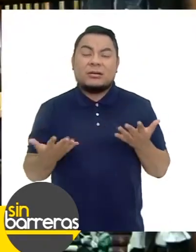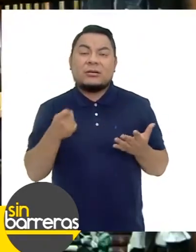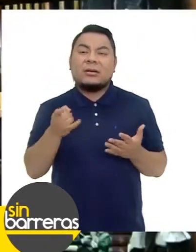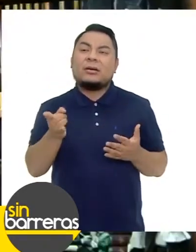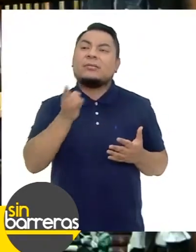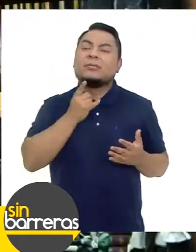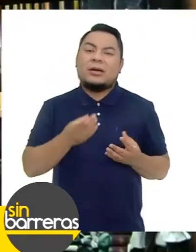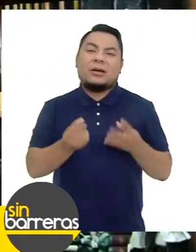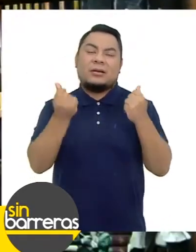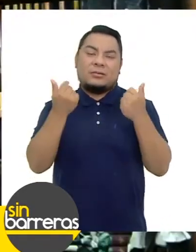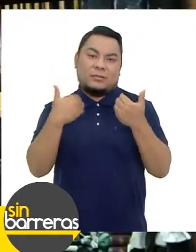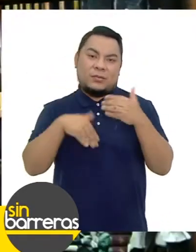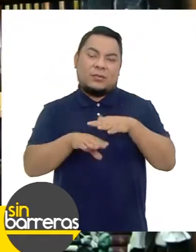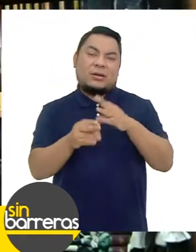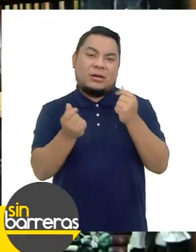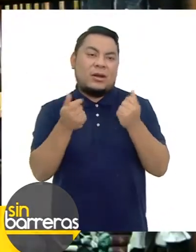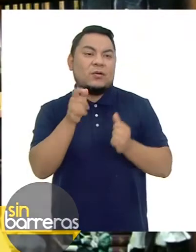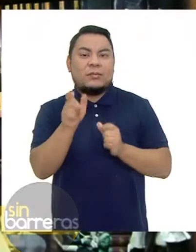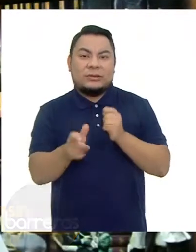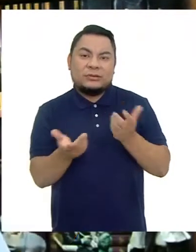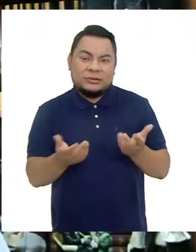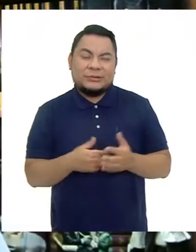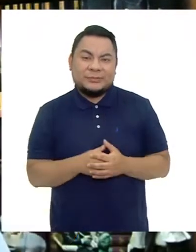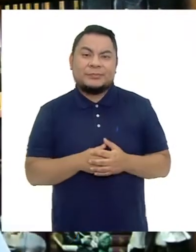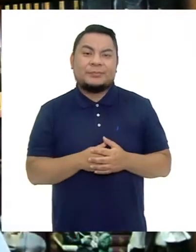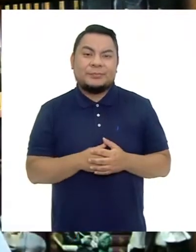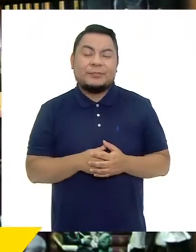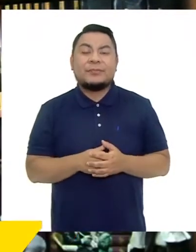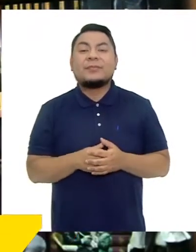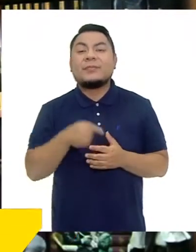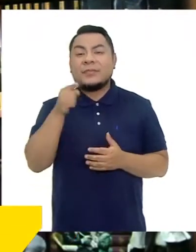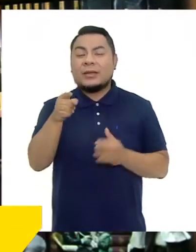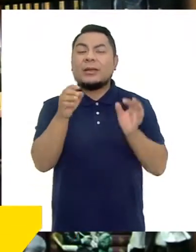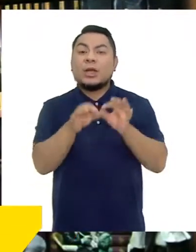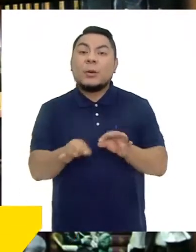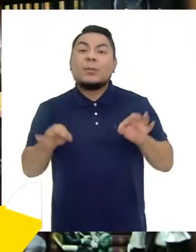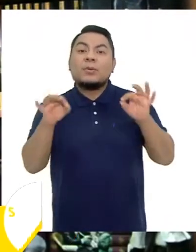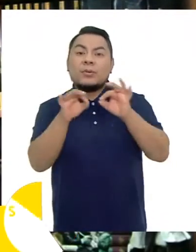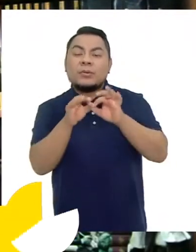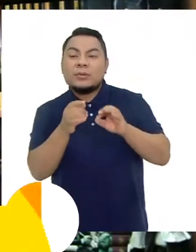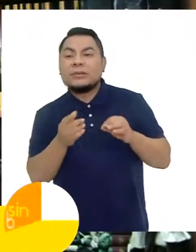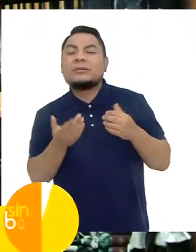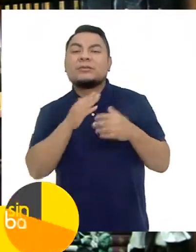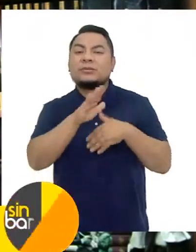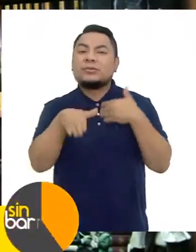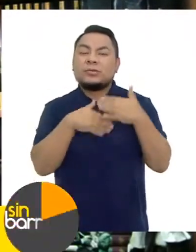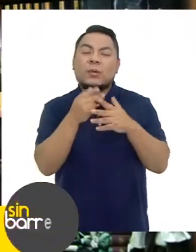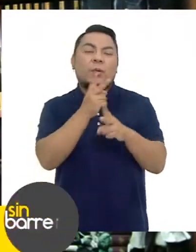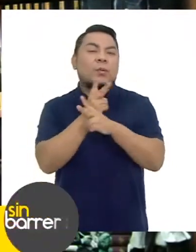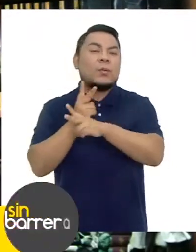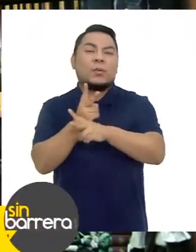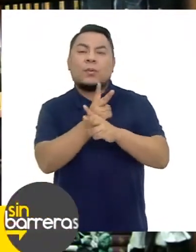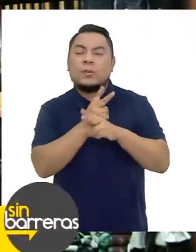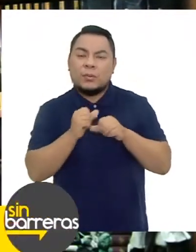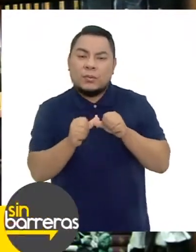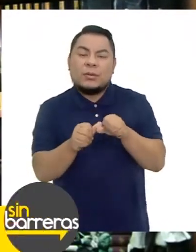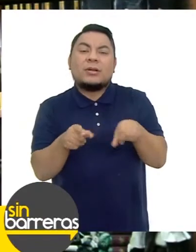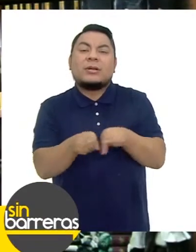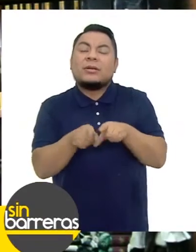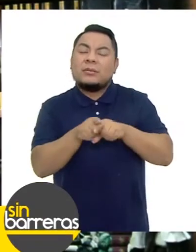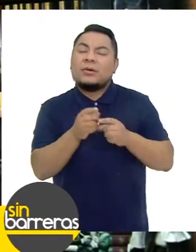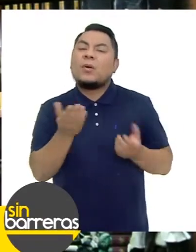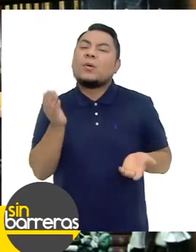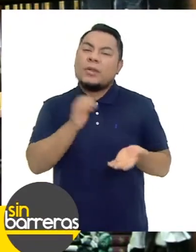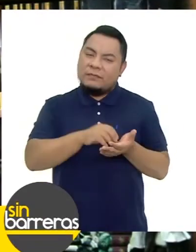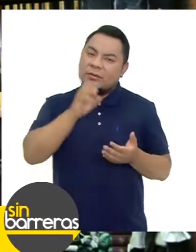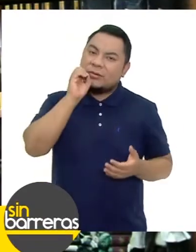Frente a un contagio Cuando entraron En contacto Con otra persona Es ahí la importancia De seguirse cuidando Y sobre todo